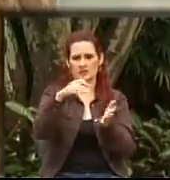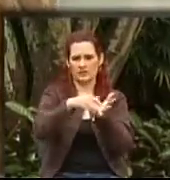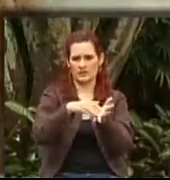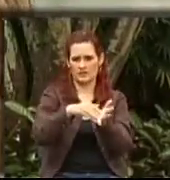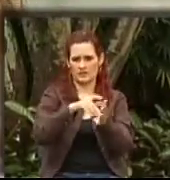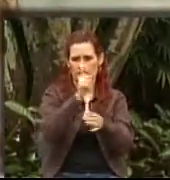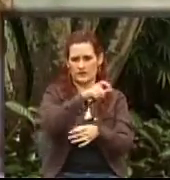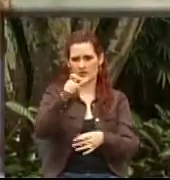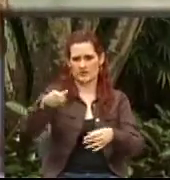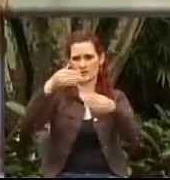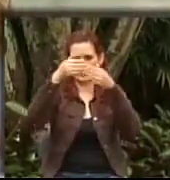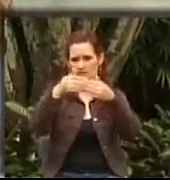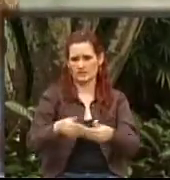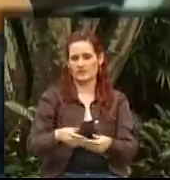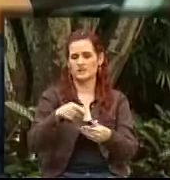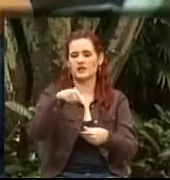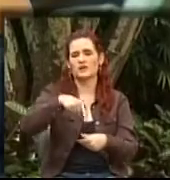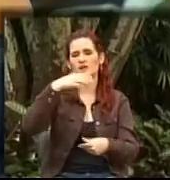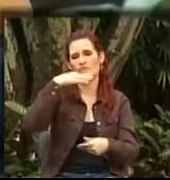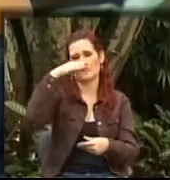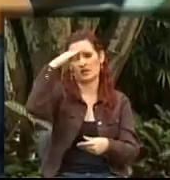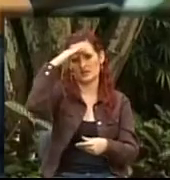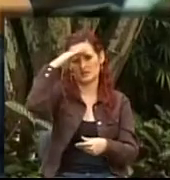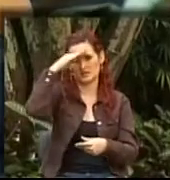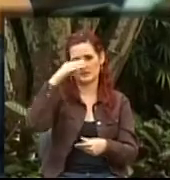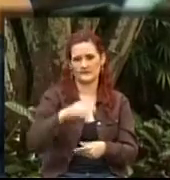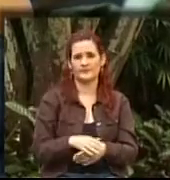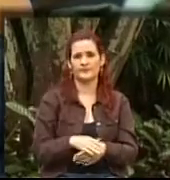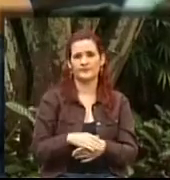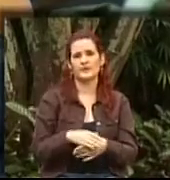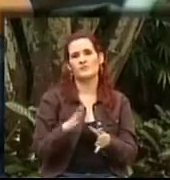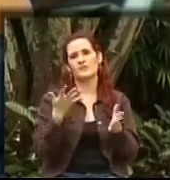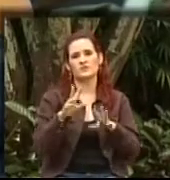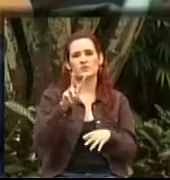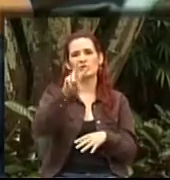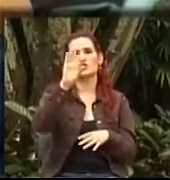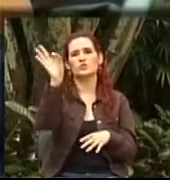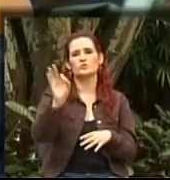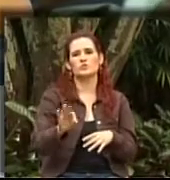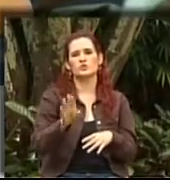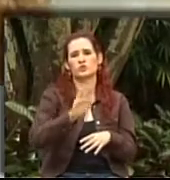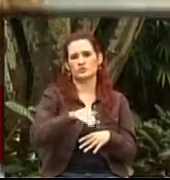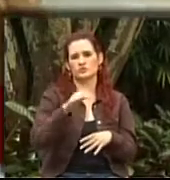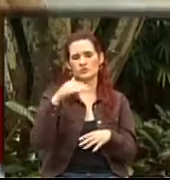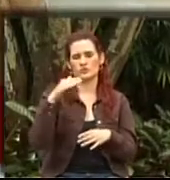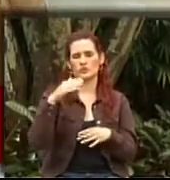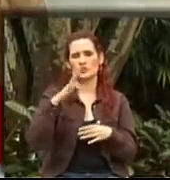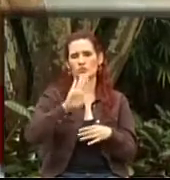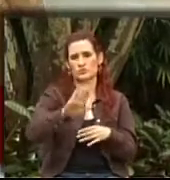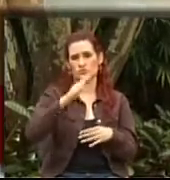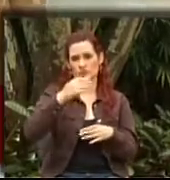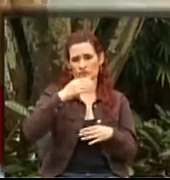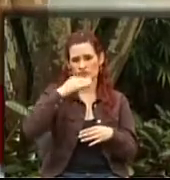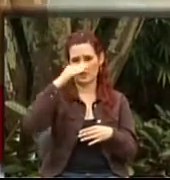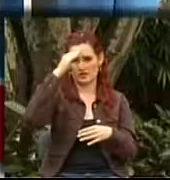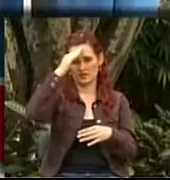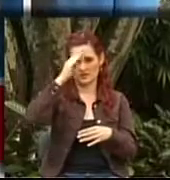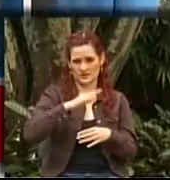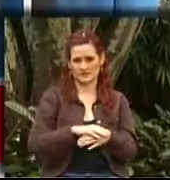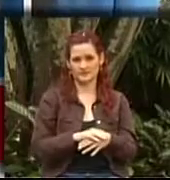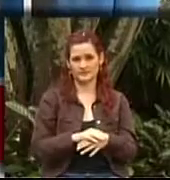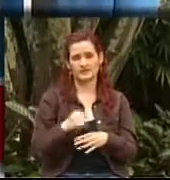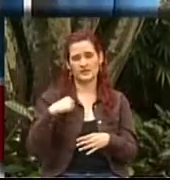para la ciudad de Medellín. 47 mil personas. Cerca del 2% de la población de Medellín tiene alguna discapacidad. Ese